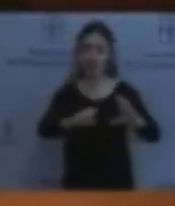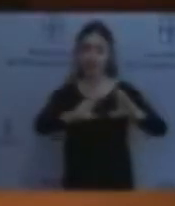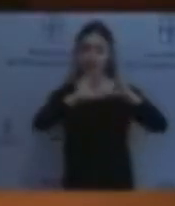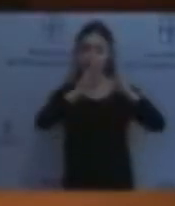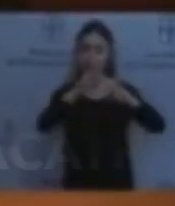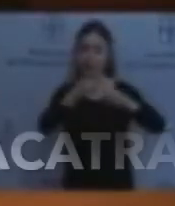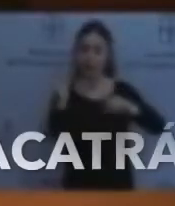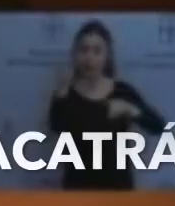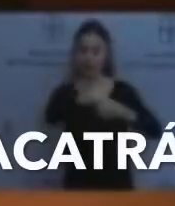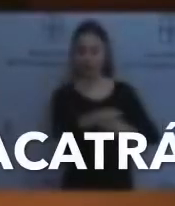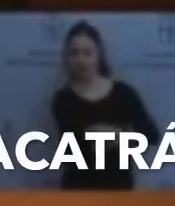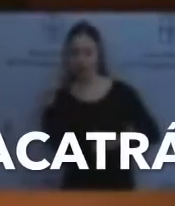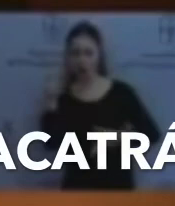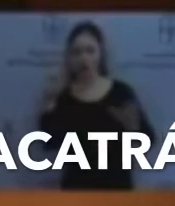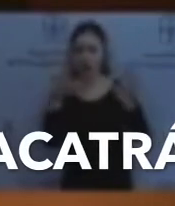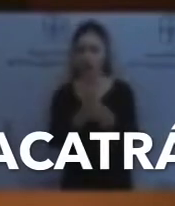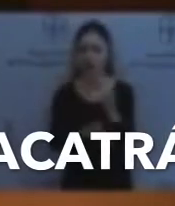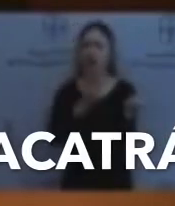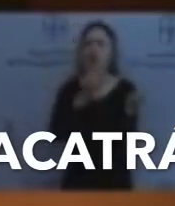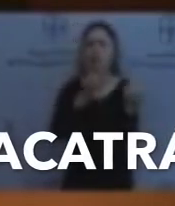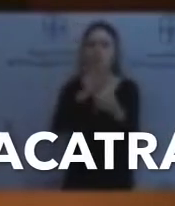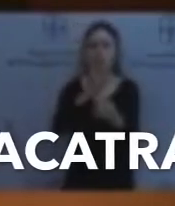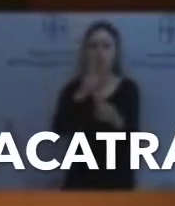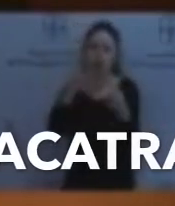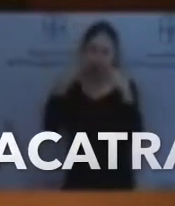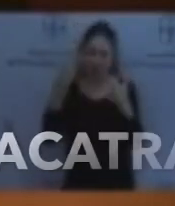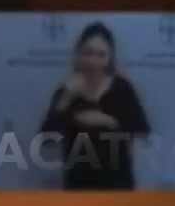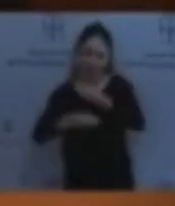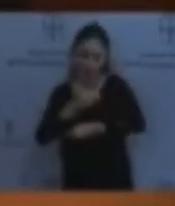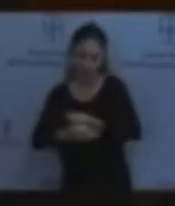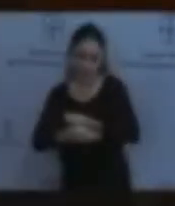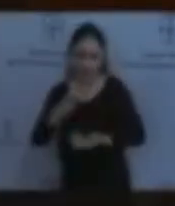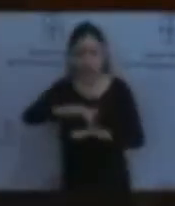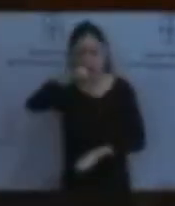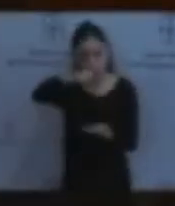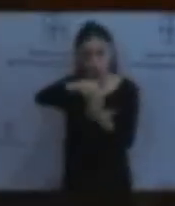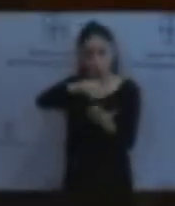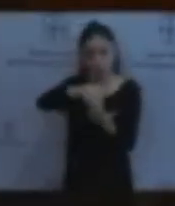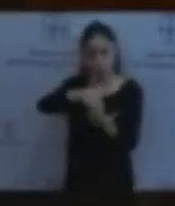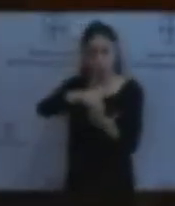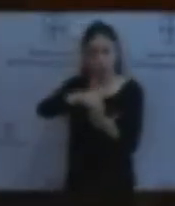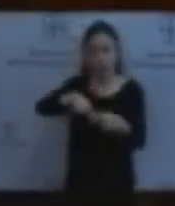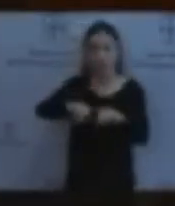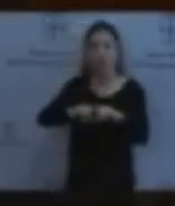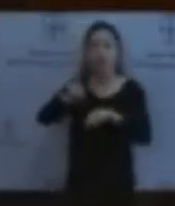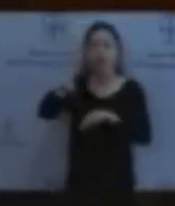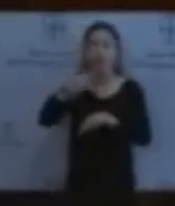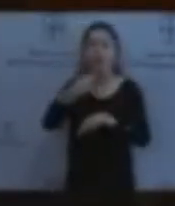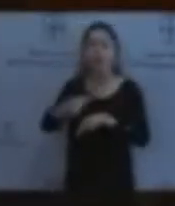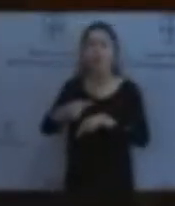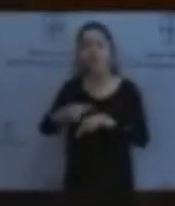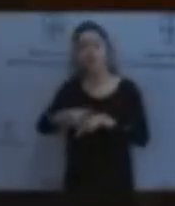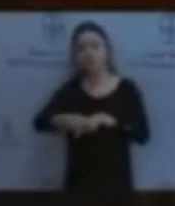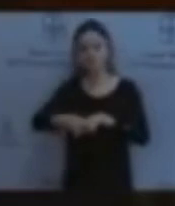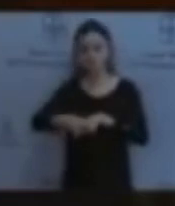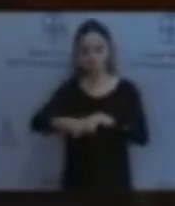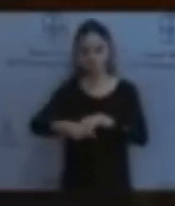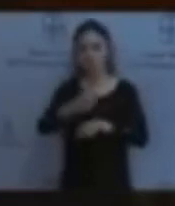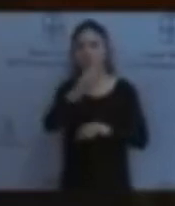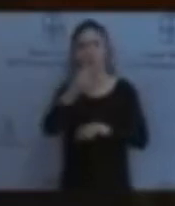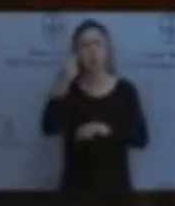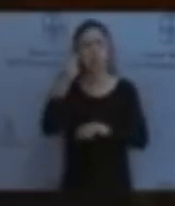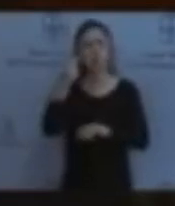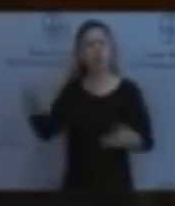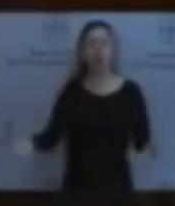trigo. Cuando empezó a cobrarlas, como diría alguien de su cuenta, tracatrach, promesas y propaganda electoral a la basura.